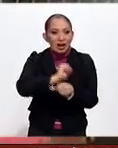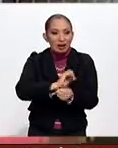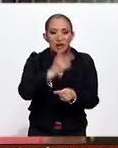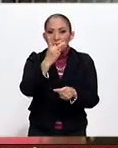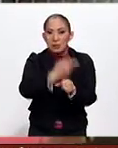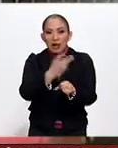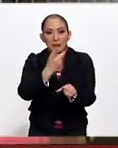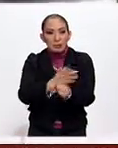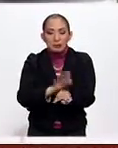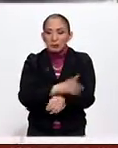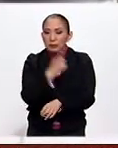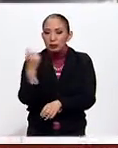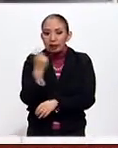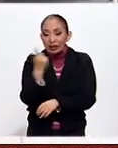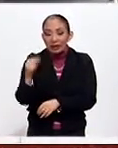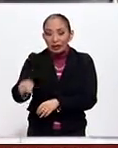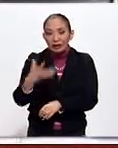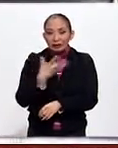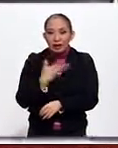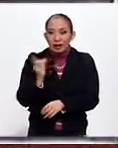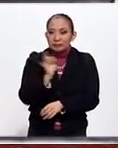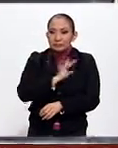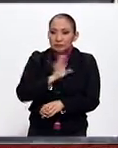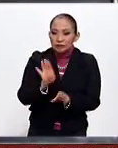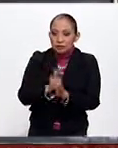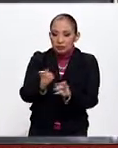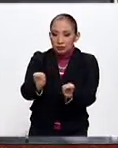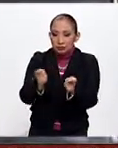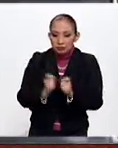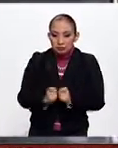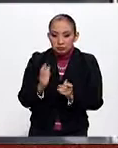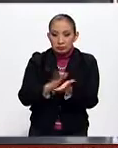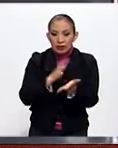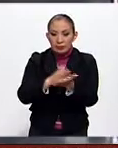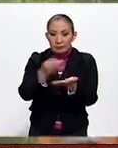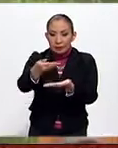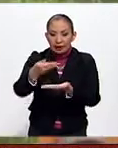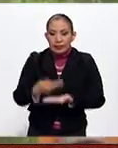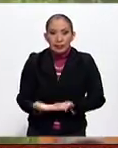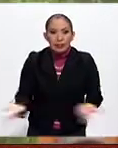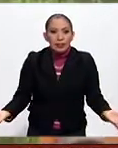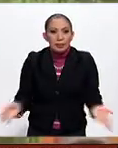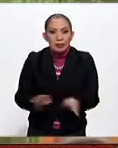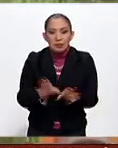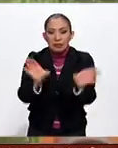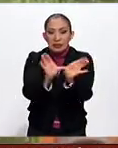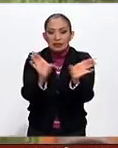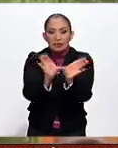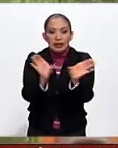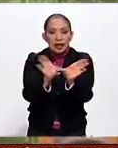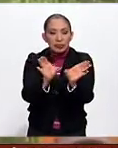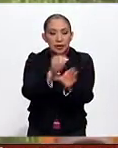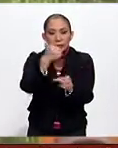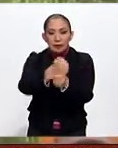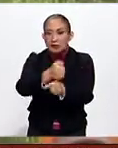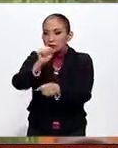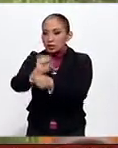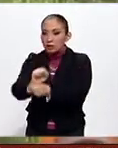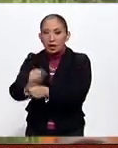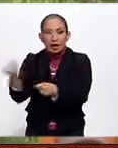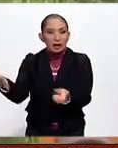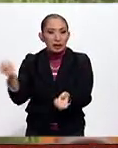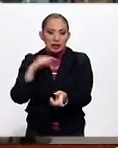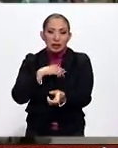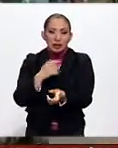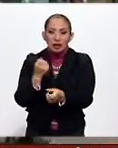dado que tienen el temor de cómo saldrá la documentación de ellos. Me refiero a los certificados de primaria o secundaria